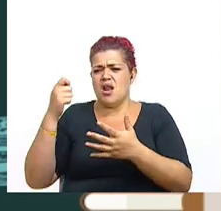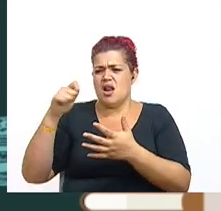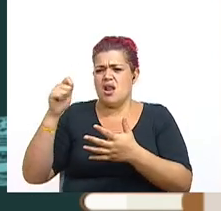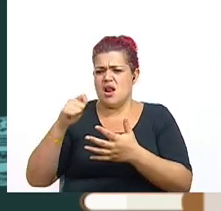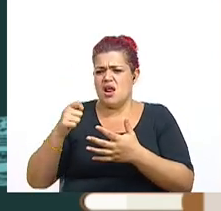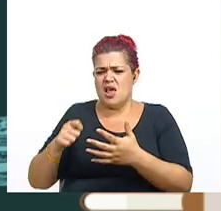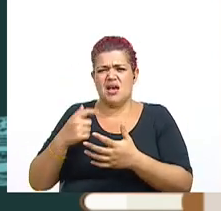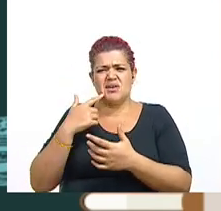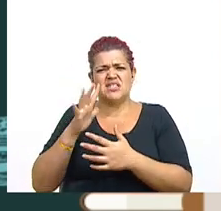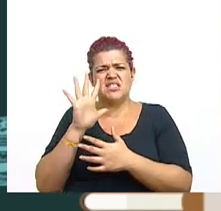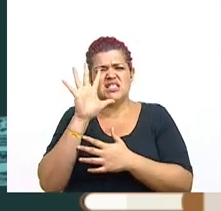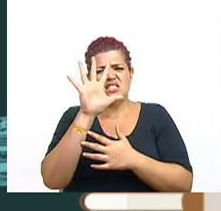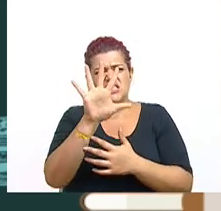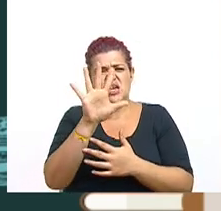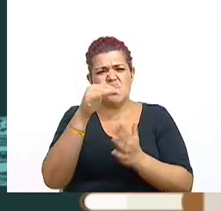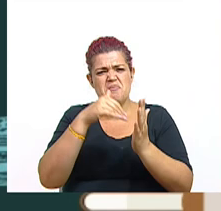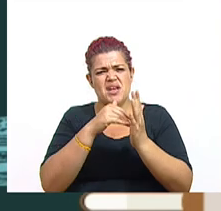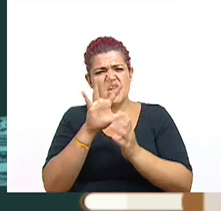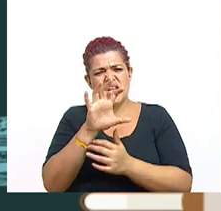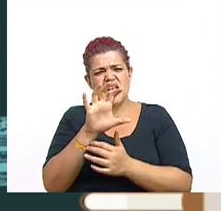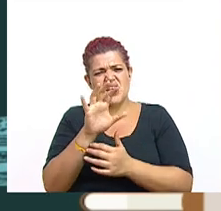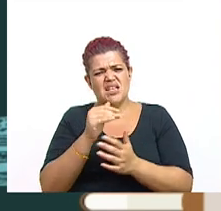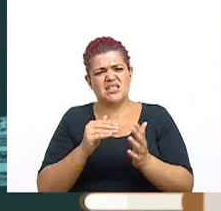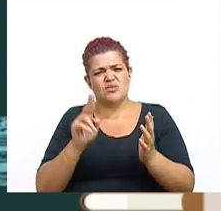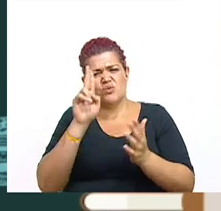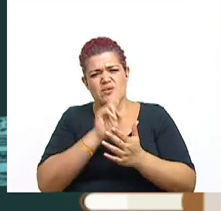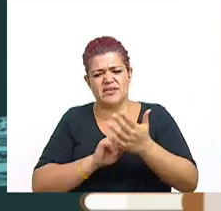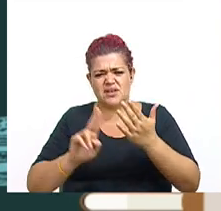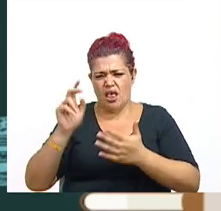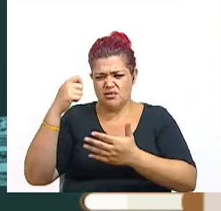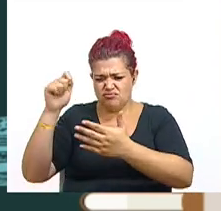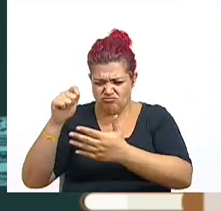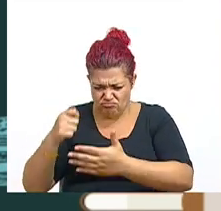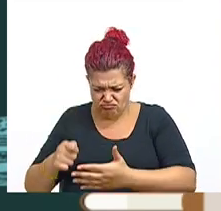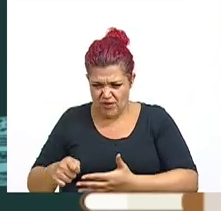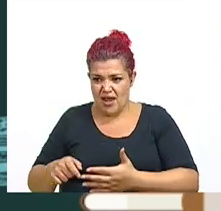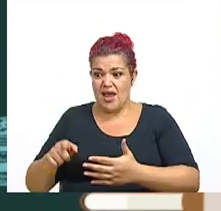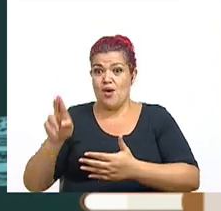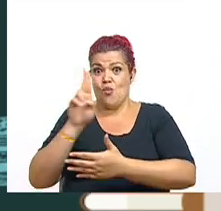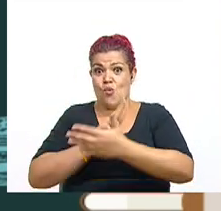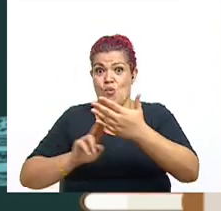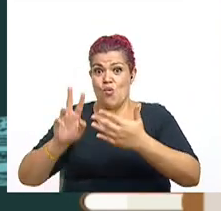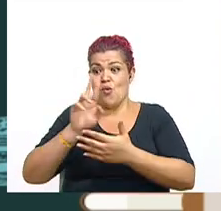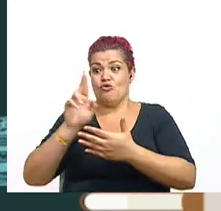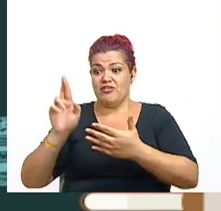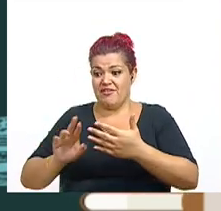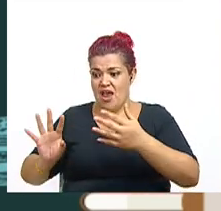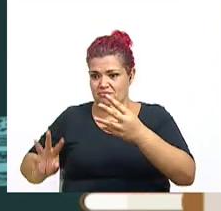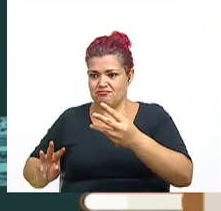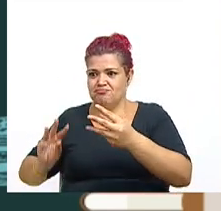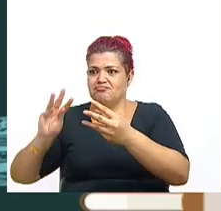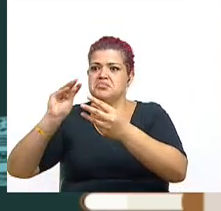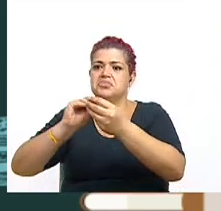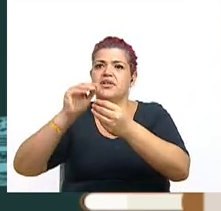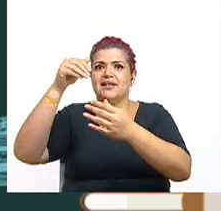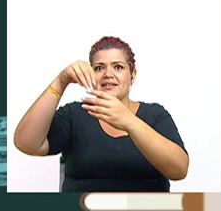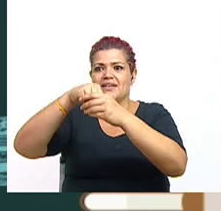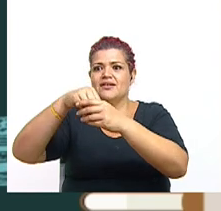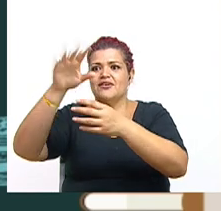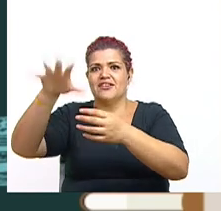,500 universidades a nivel mundial. Quiero hacer una pausa en esto porque es muy importante.